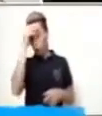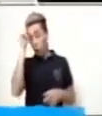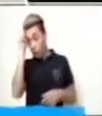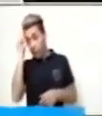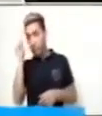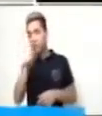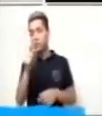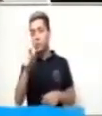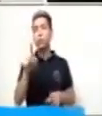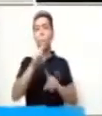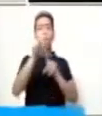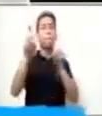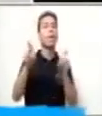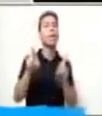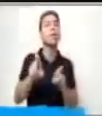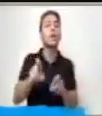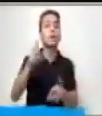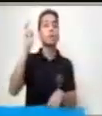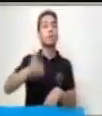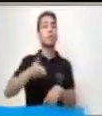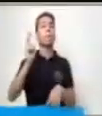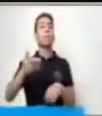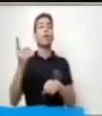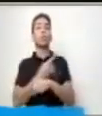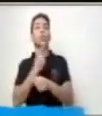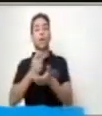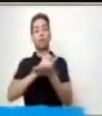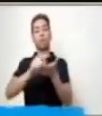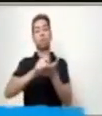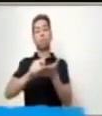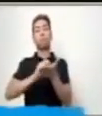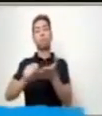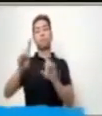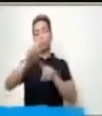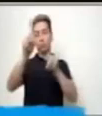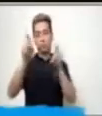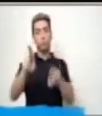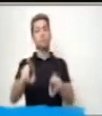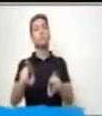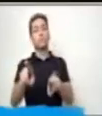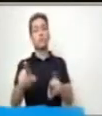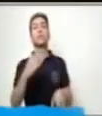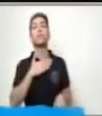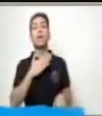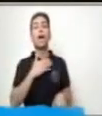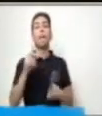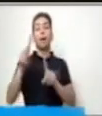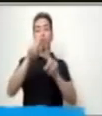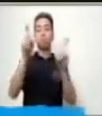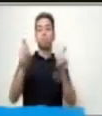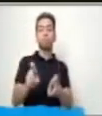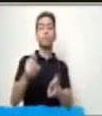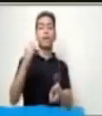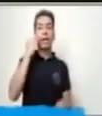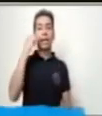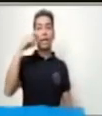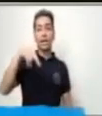interrogación de utilizar signos. Estos signos se llaman signos de